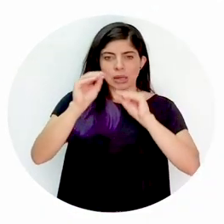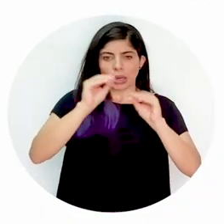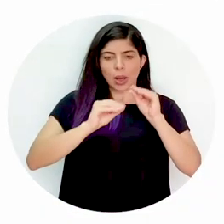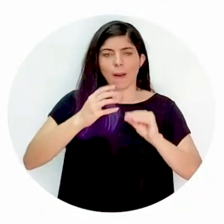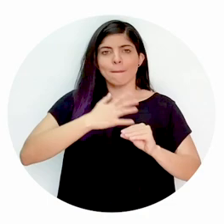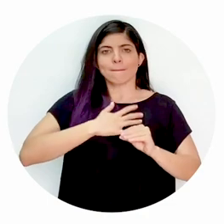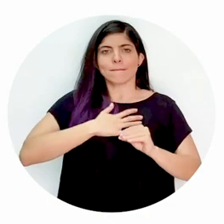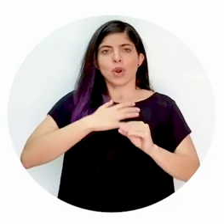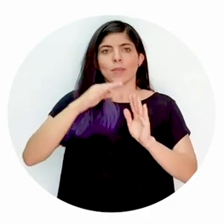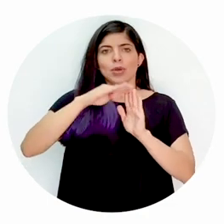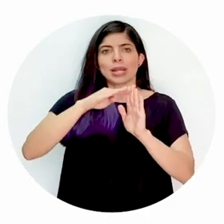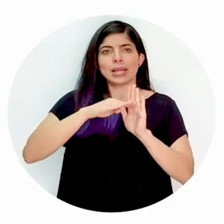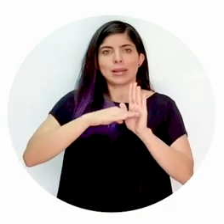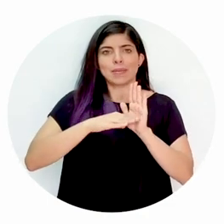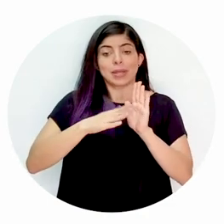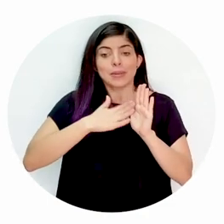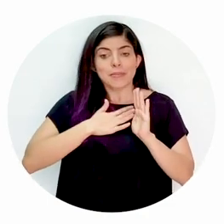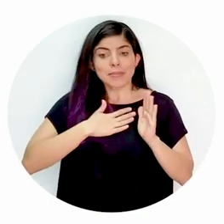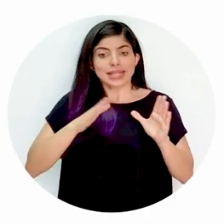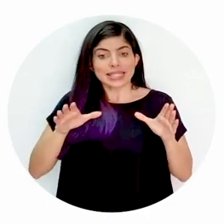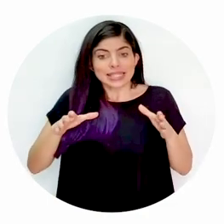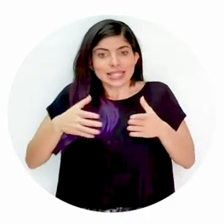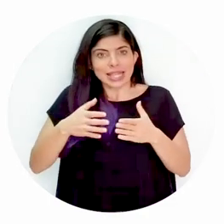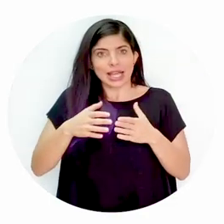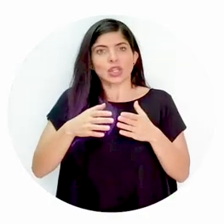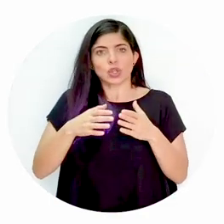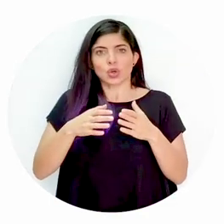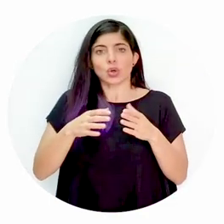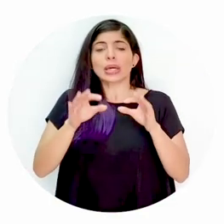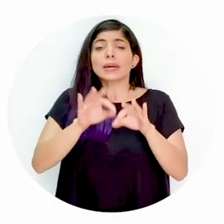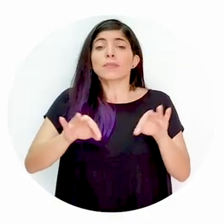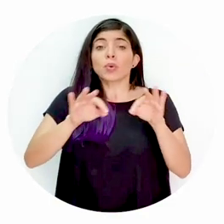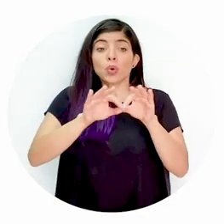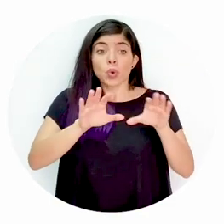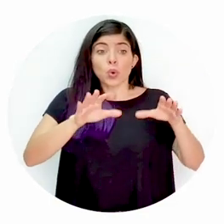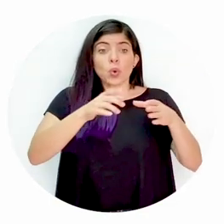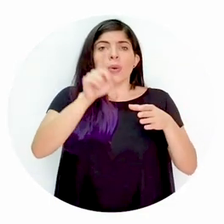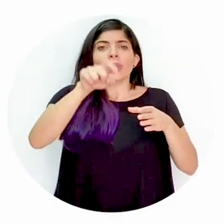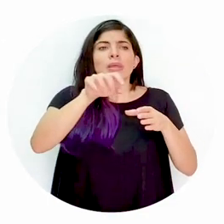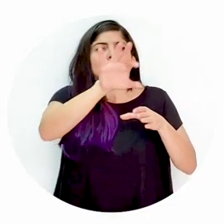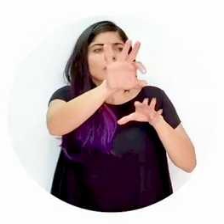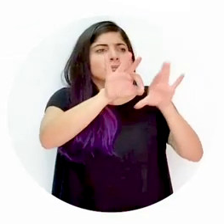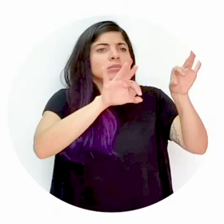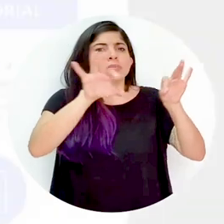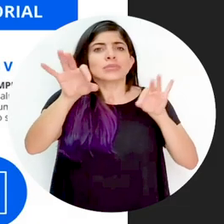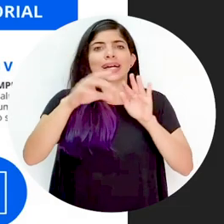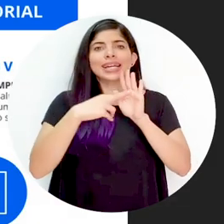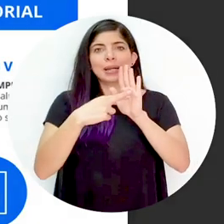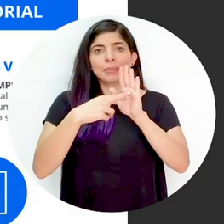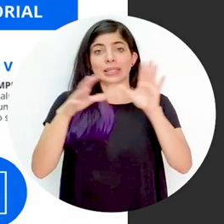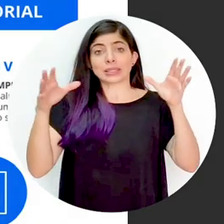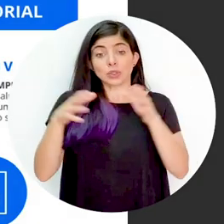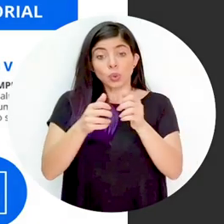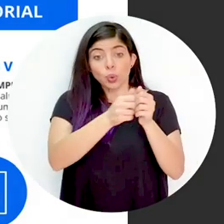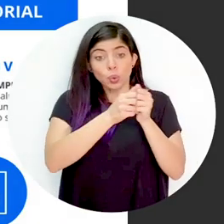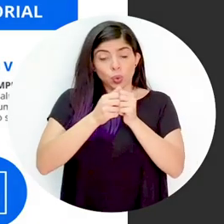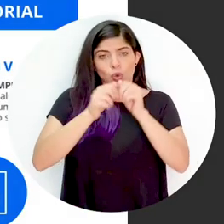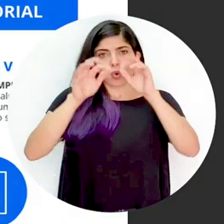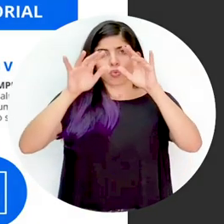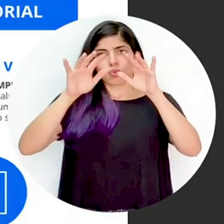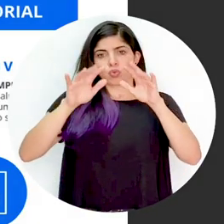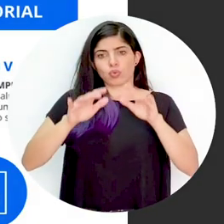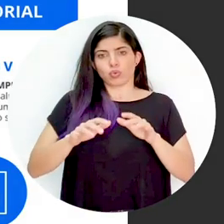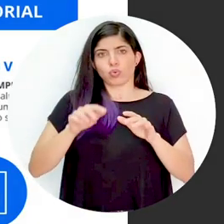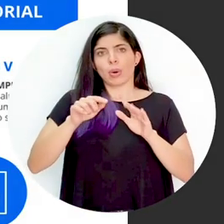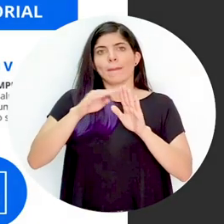cada protocolo sectorial. Es importante que cada sector agrupe a sus representantes para trabajar el